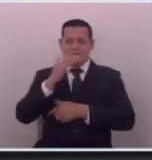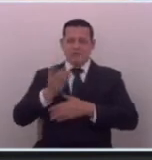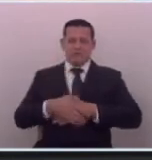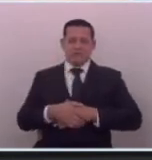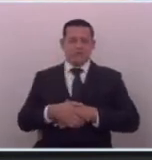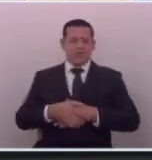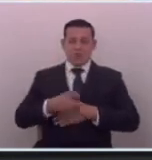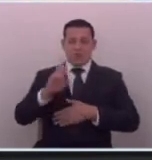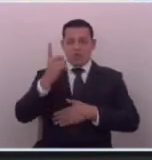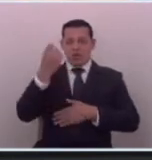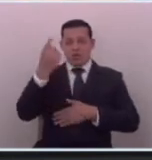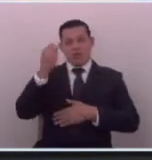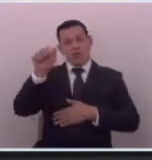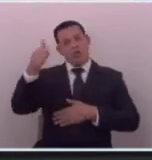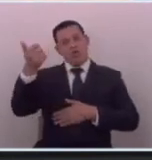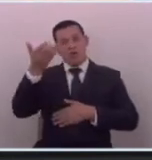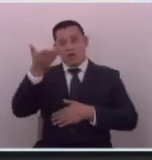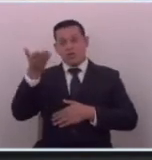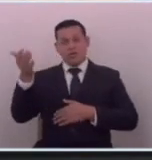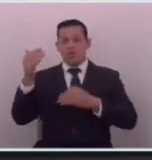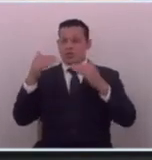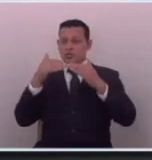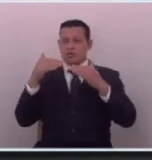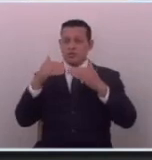no han entendido otra cosa también